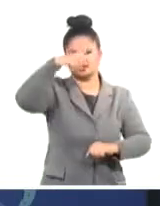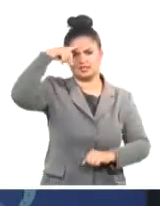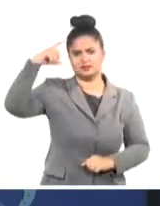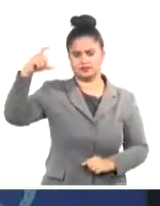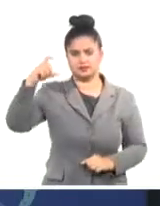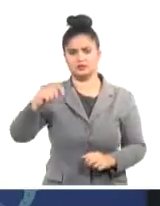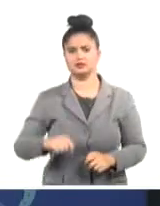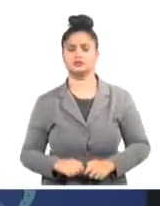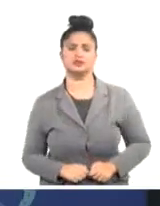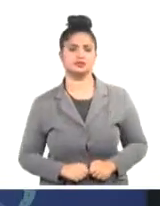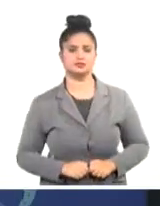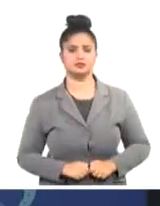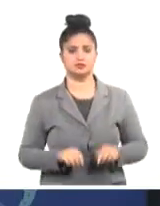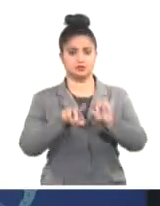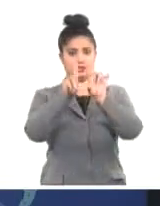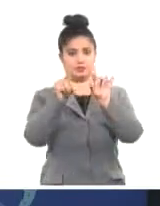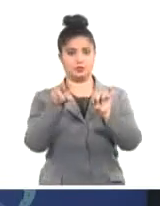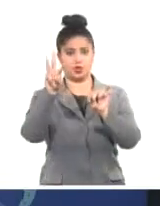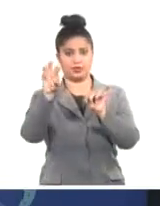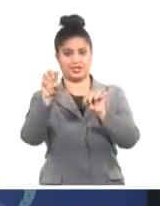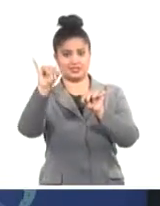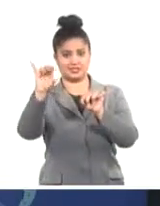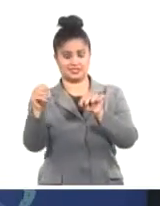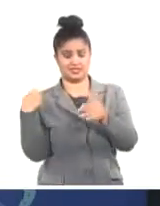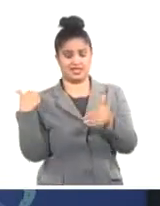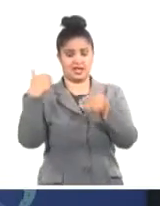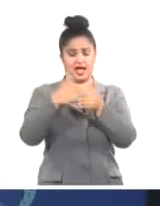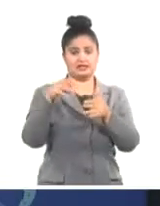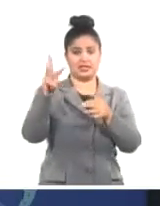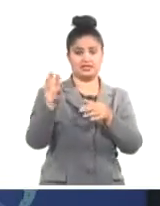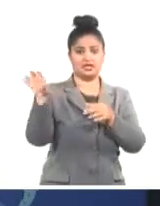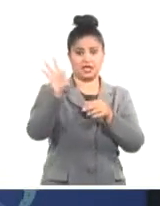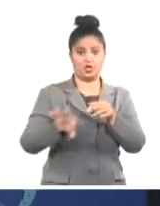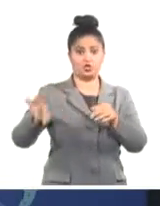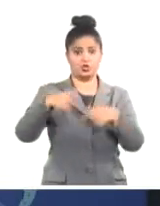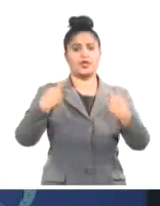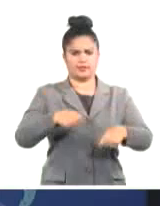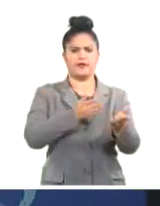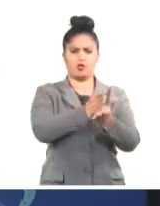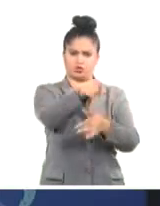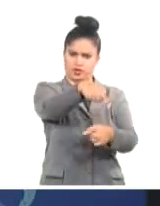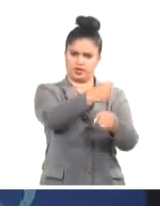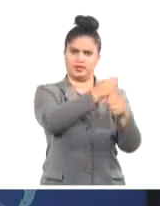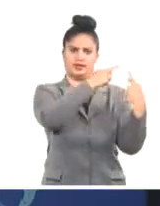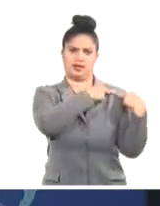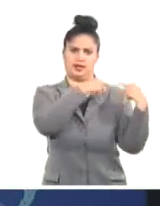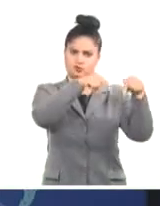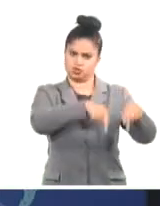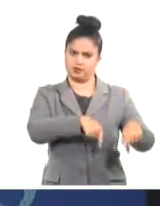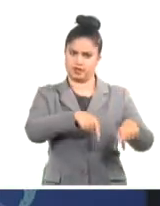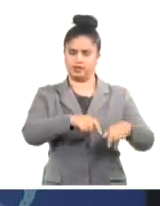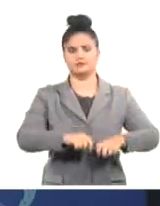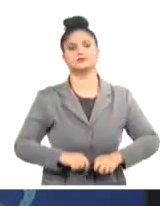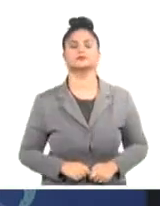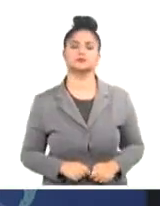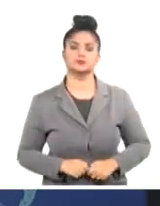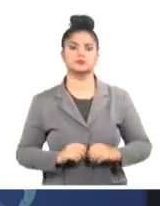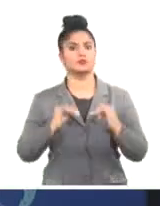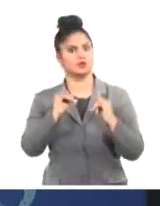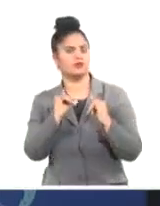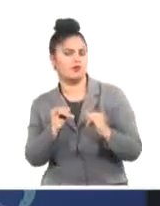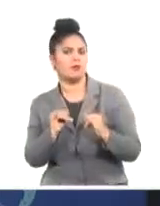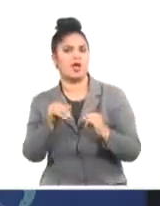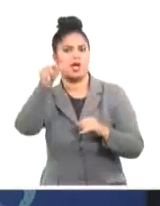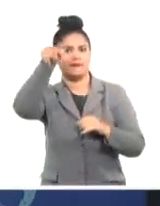licencia 3060, válida hasta el 30 de octubre de 2022. Medios de prensa dan cuenta de que la aeronave